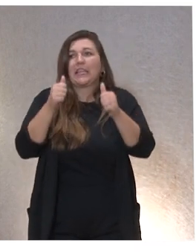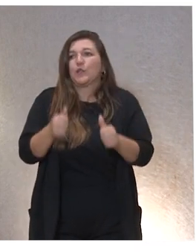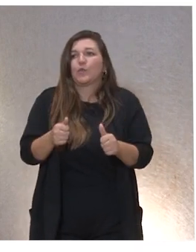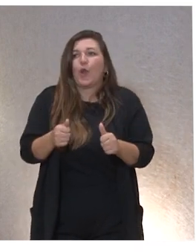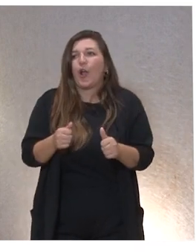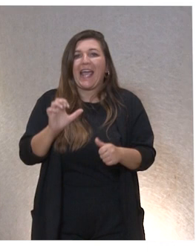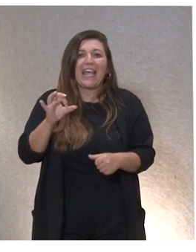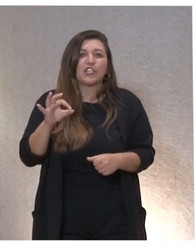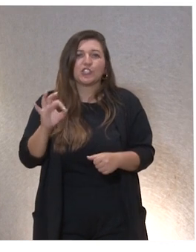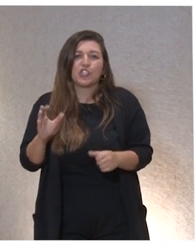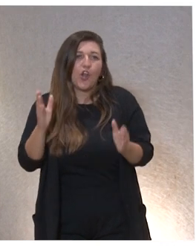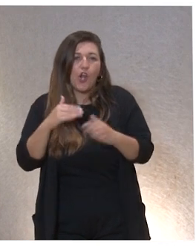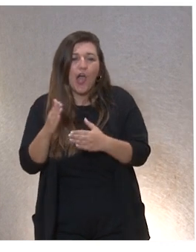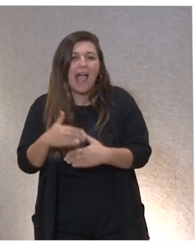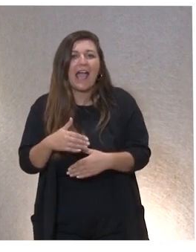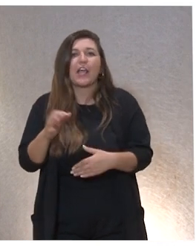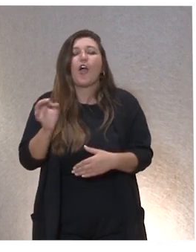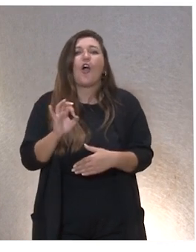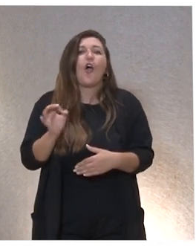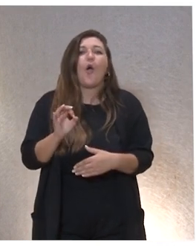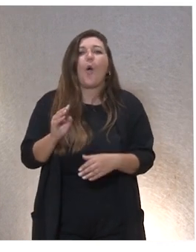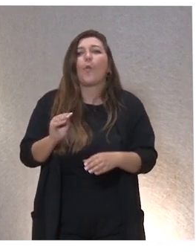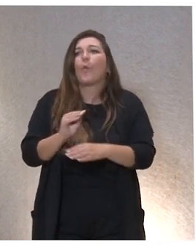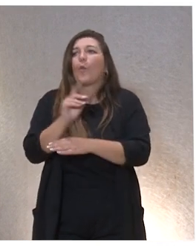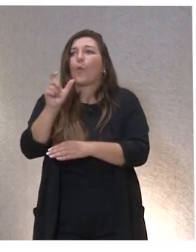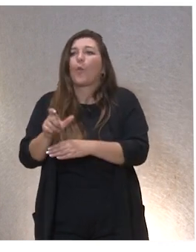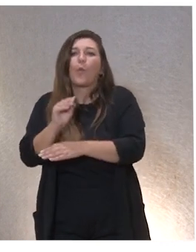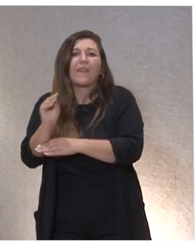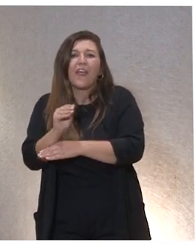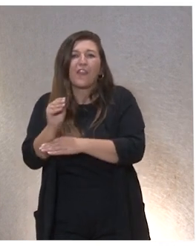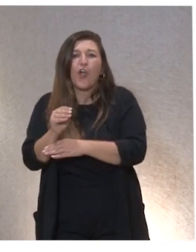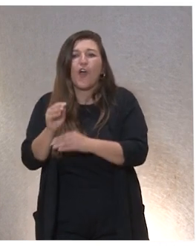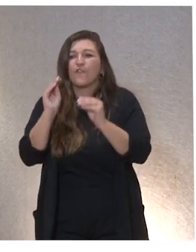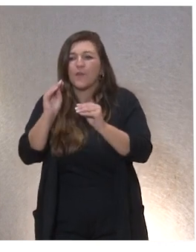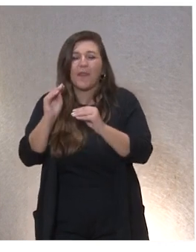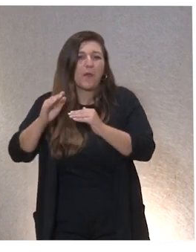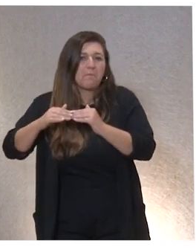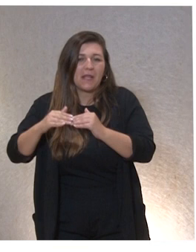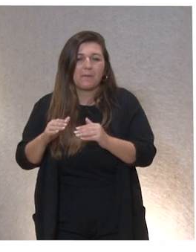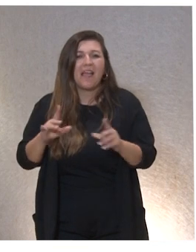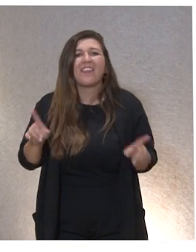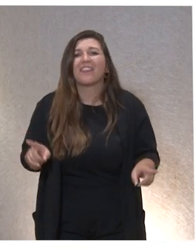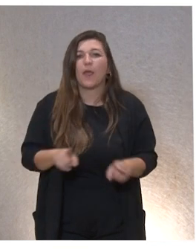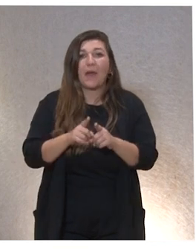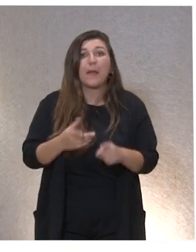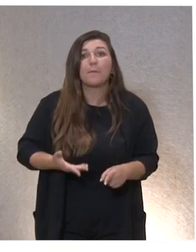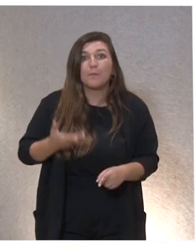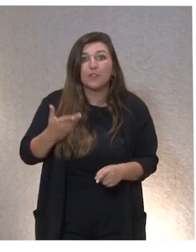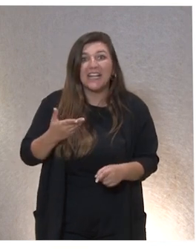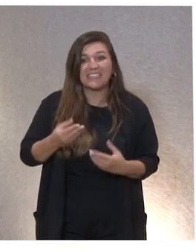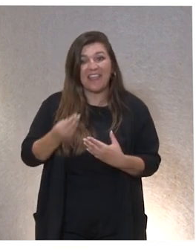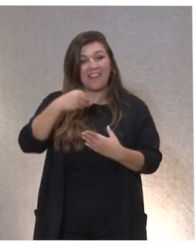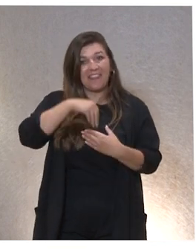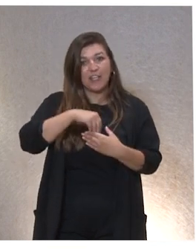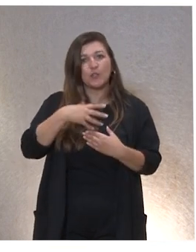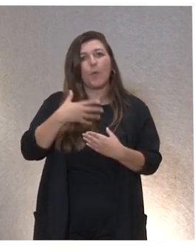escolar o que fuese un cuidador que tenía una formación mínima. Daba lo mismo. Lo importante era que había tenido algo ahí dentro que